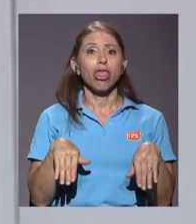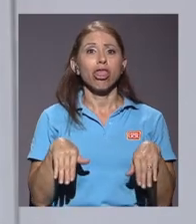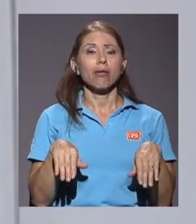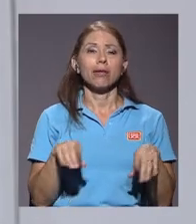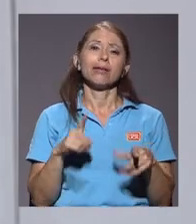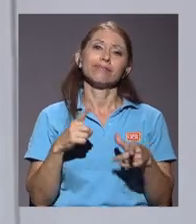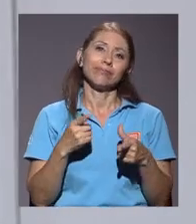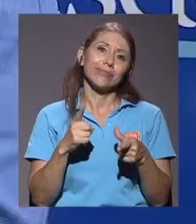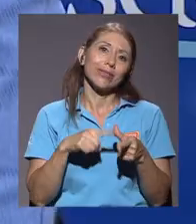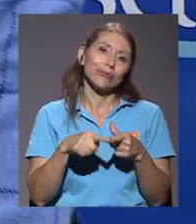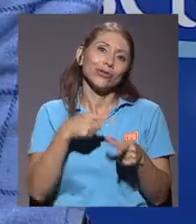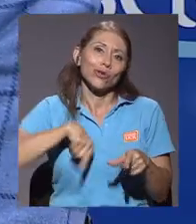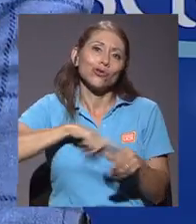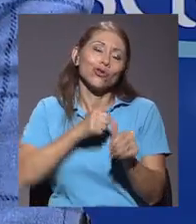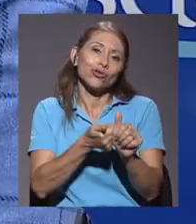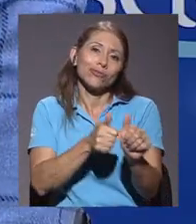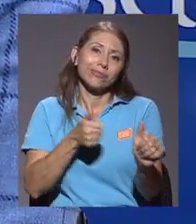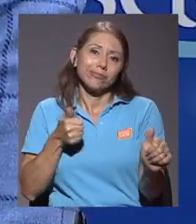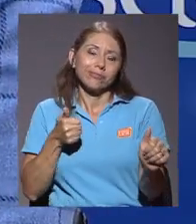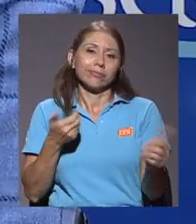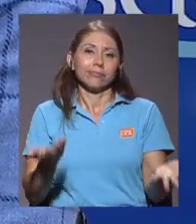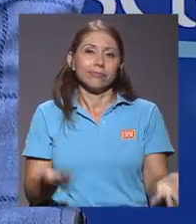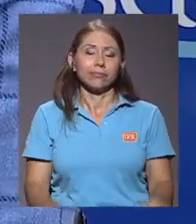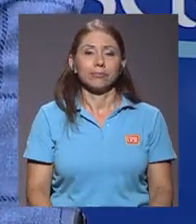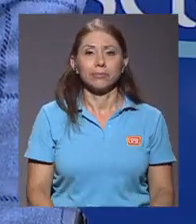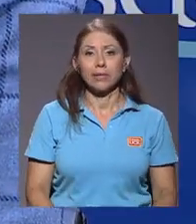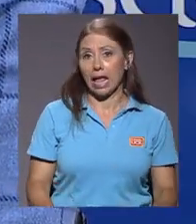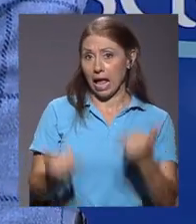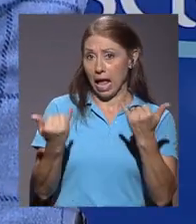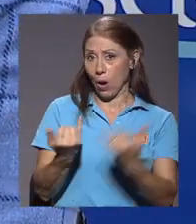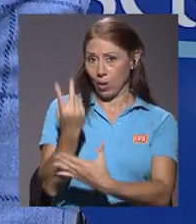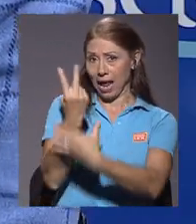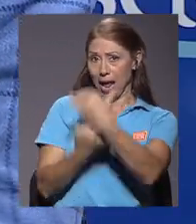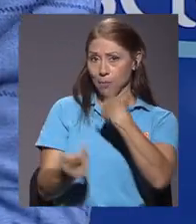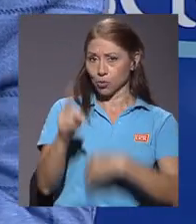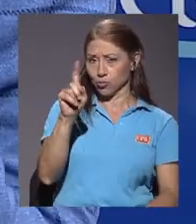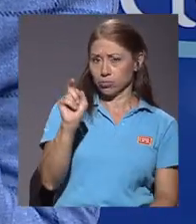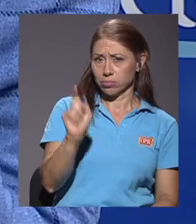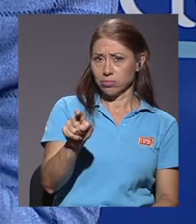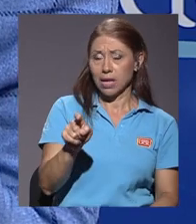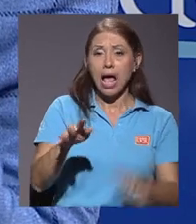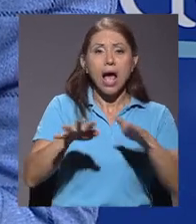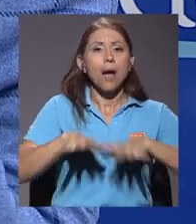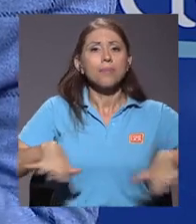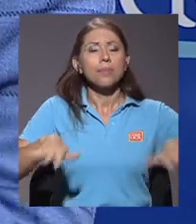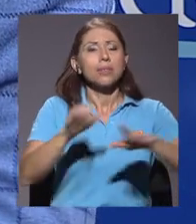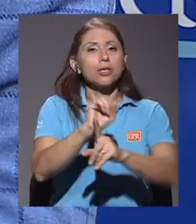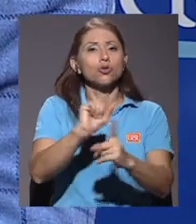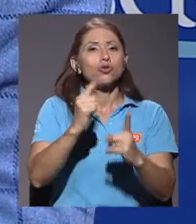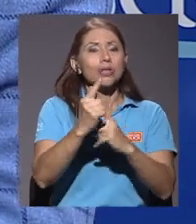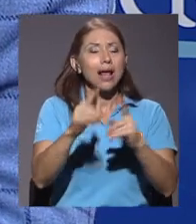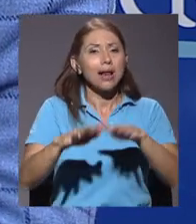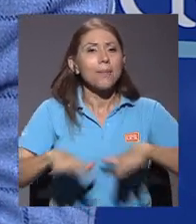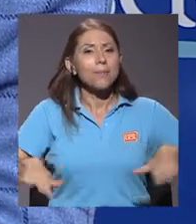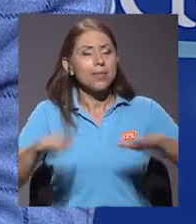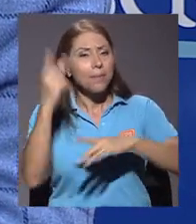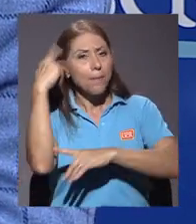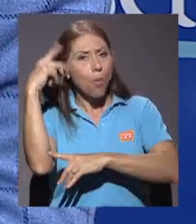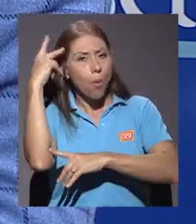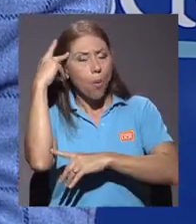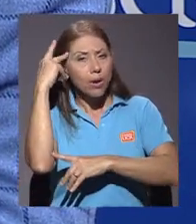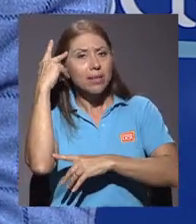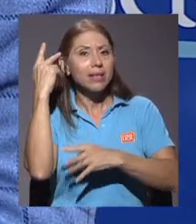nos estamos rezagando. Una pregunta para ambos, en este momento, en el ambiente social y político de nuestro país,